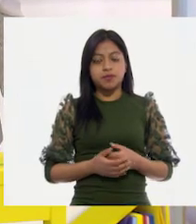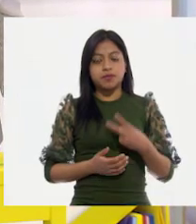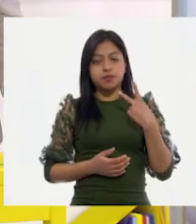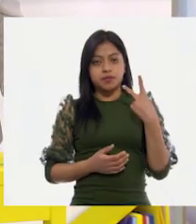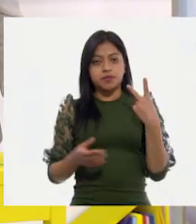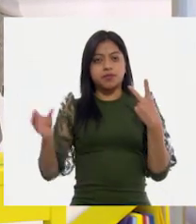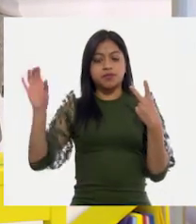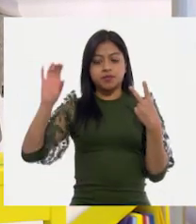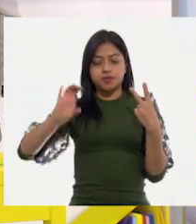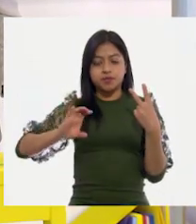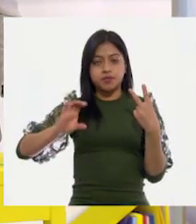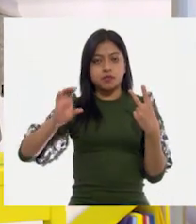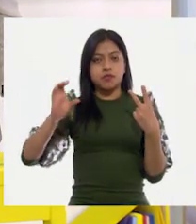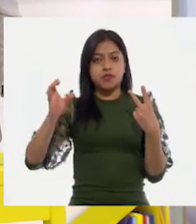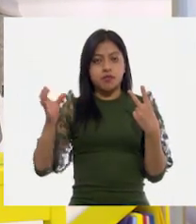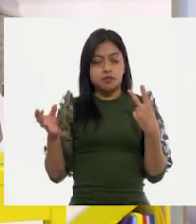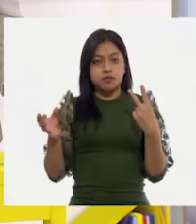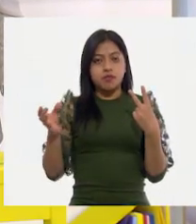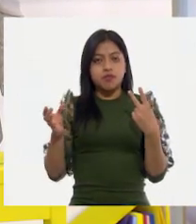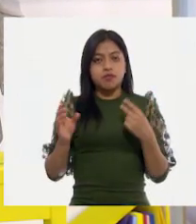Dos vasos.